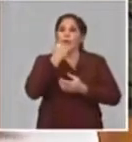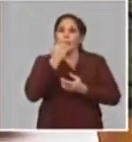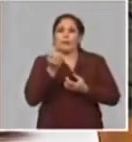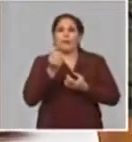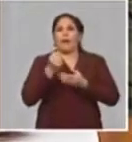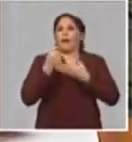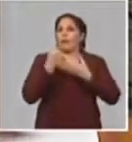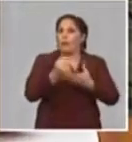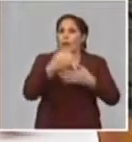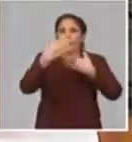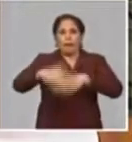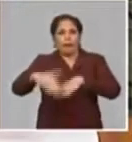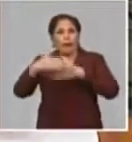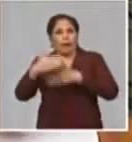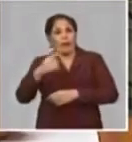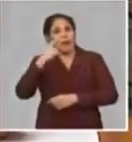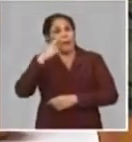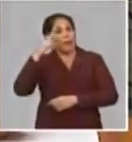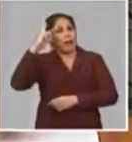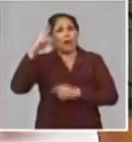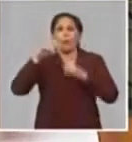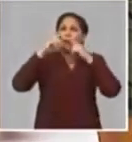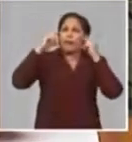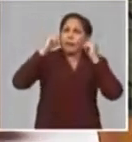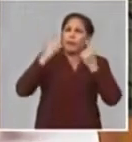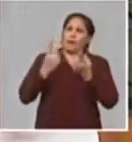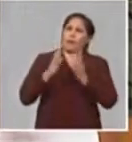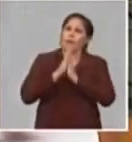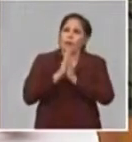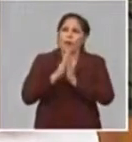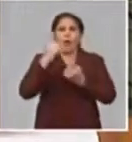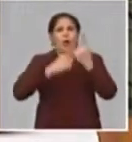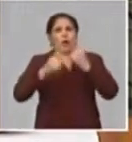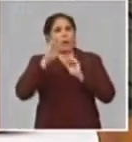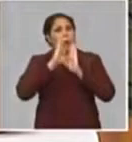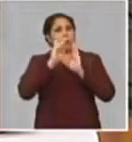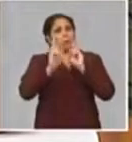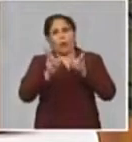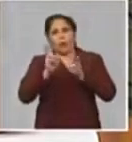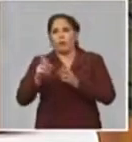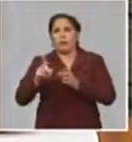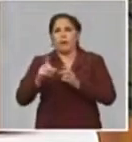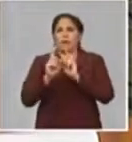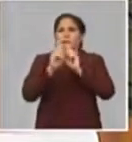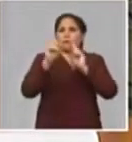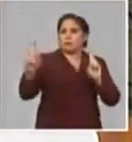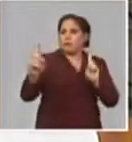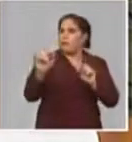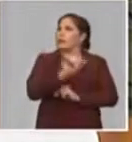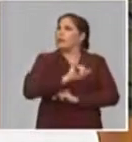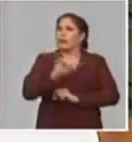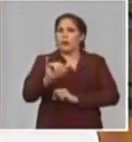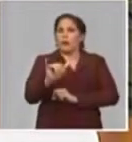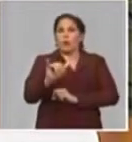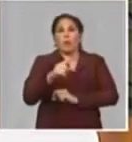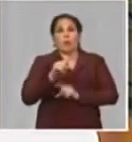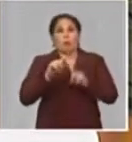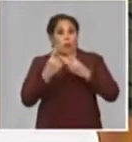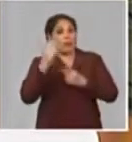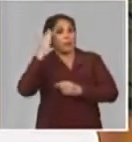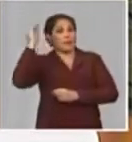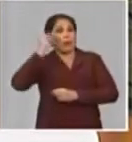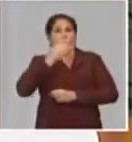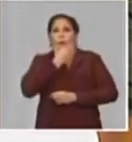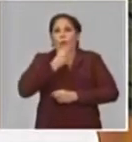calles aplicando, de conjunto con el MINIM y la PNR, las medidas del aislamiento social, porque también es una